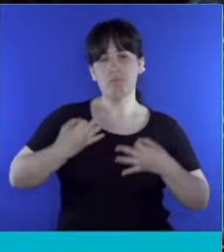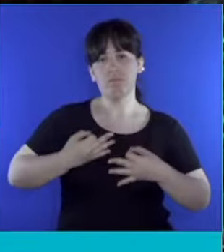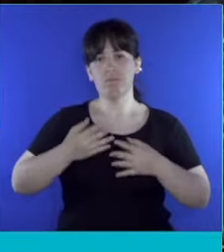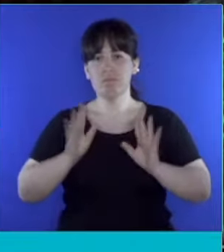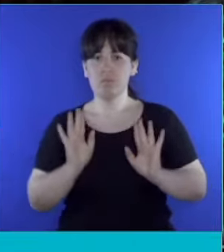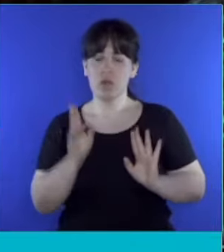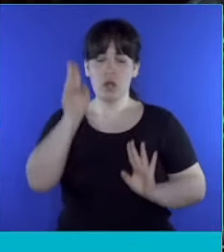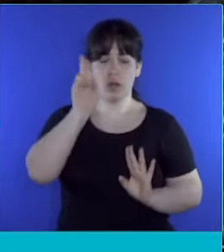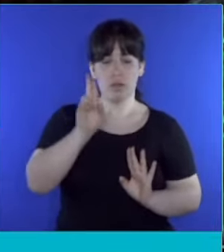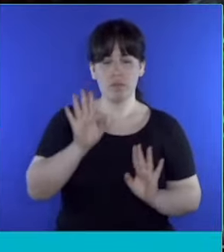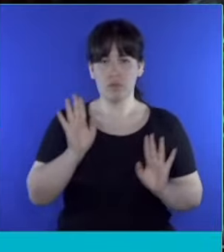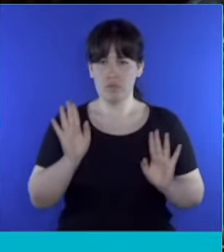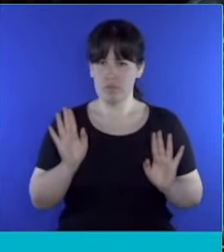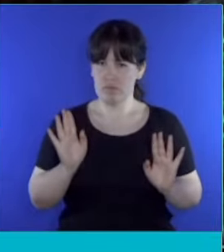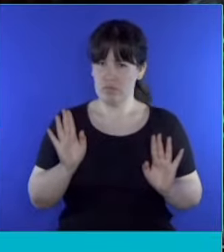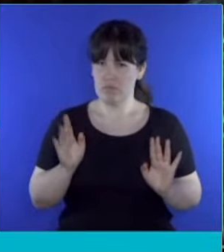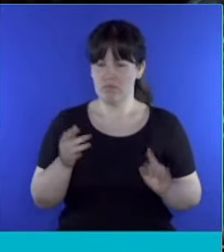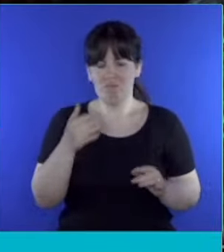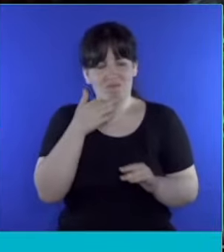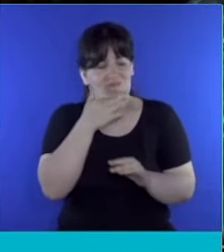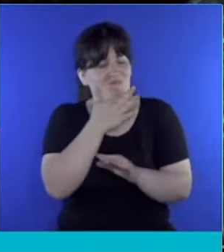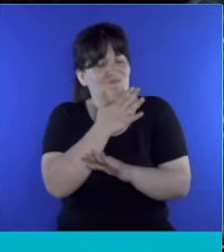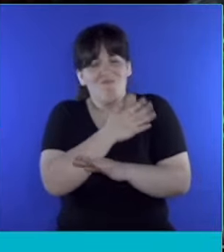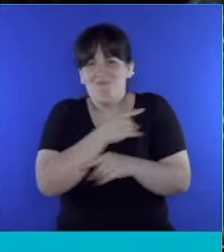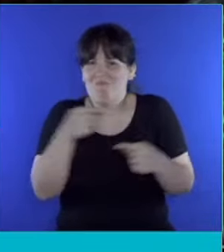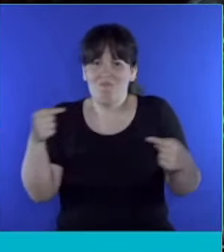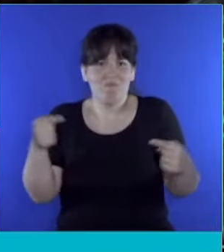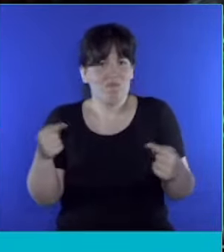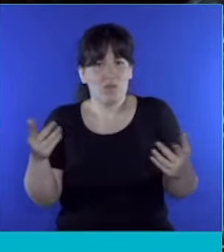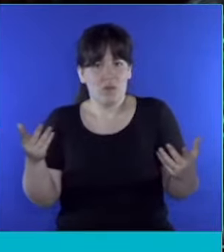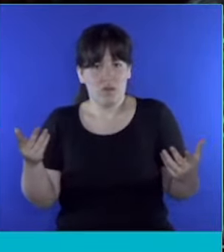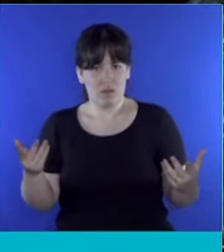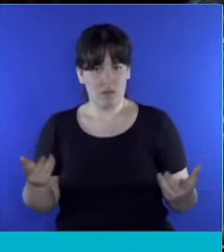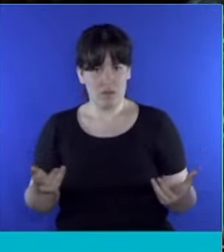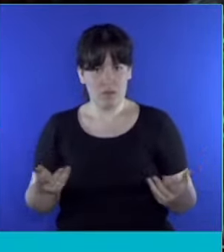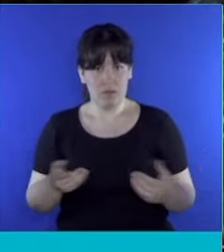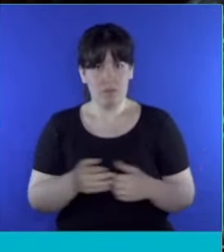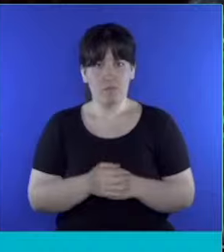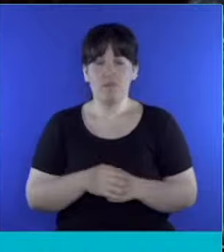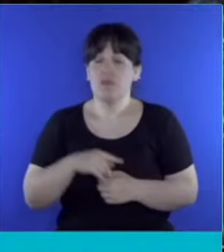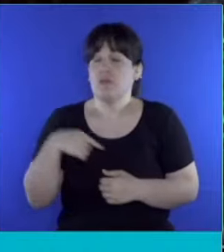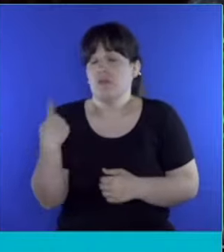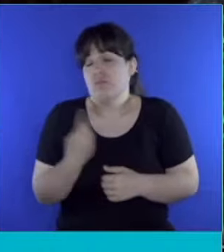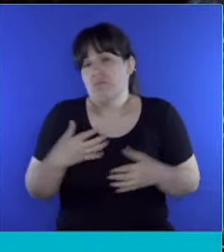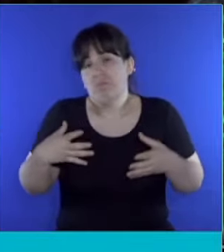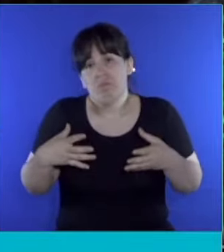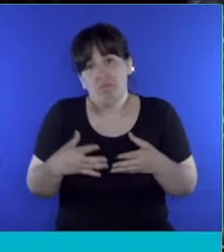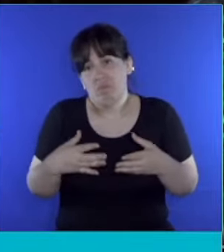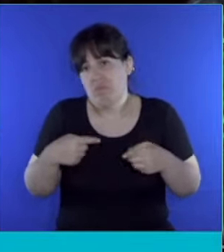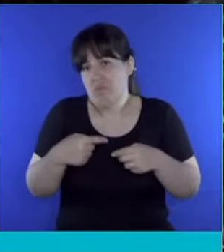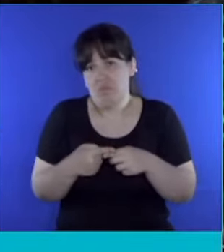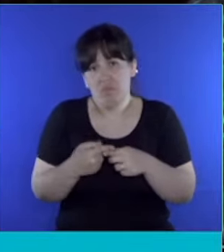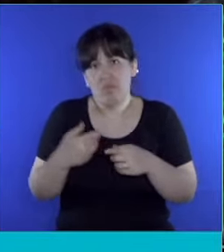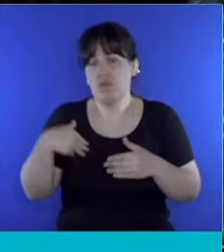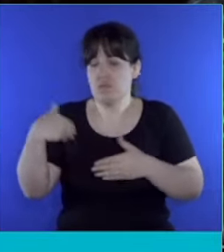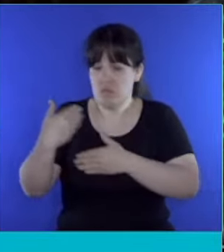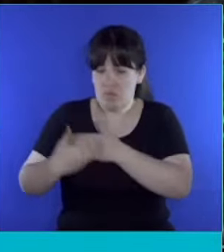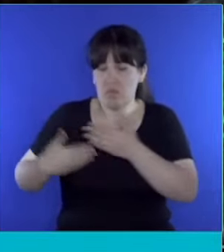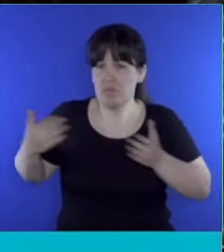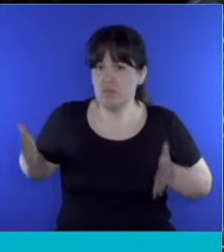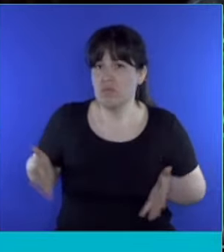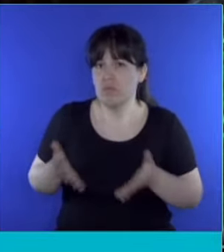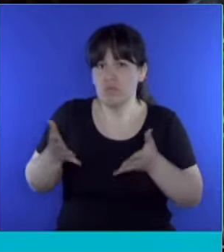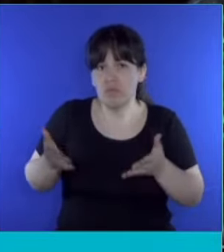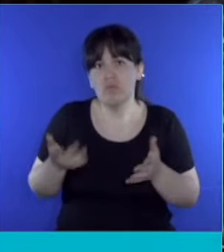respetuosos, no lo entendemos. Desde nuestro bloque seguiremos impulsando más allá de las